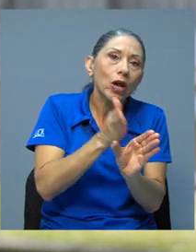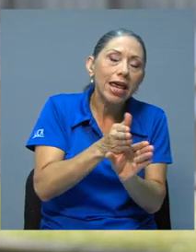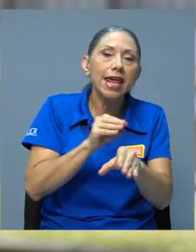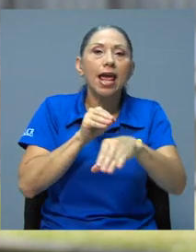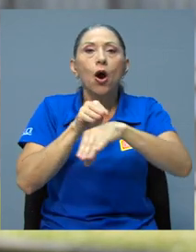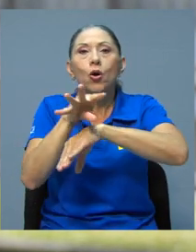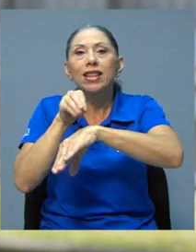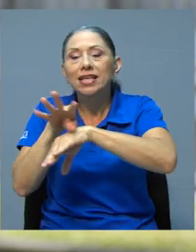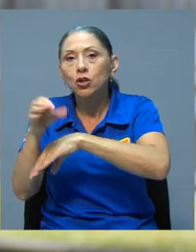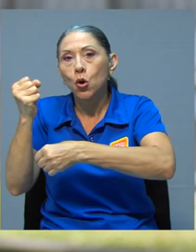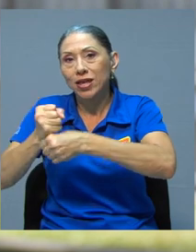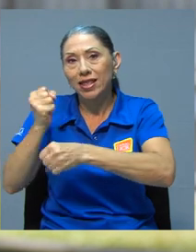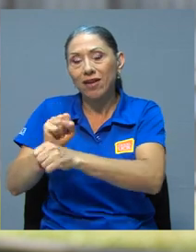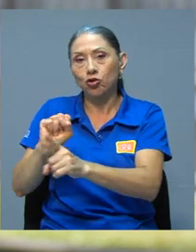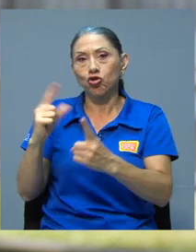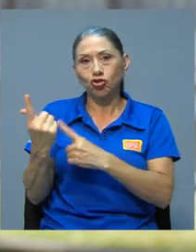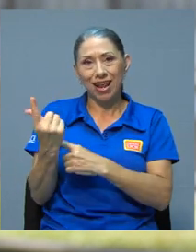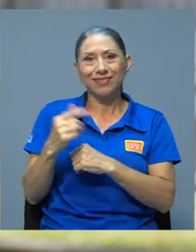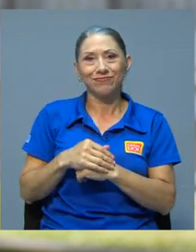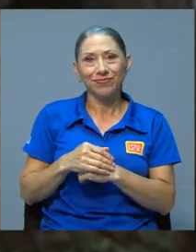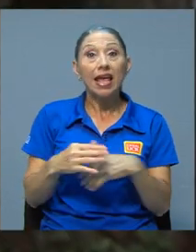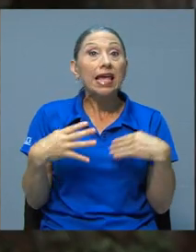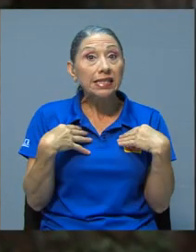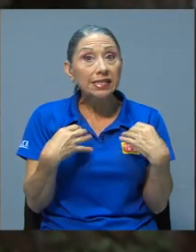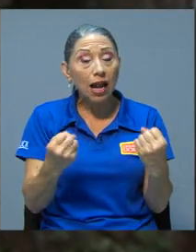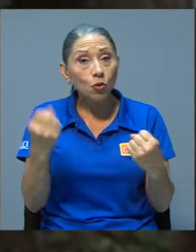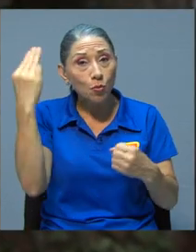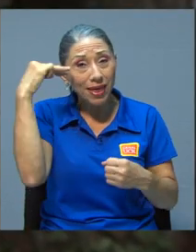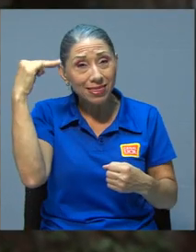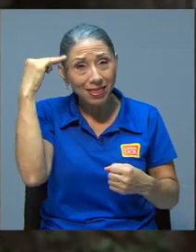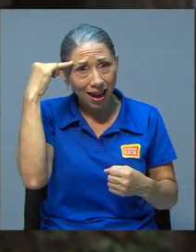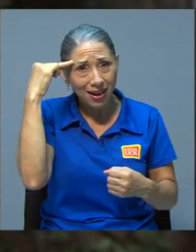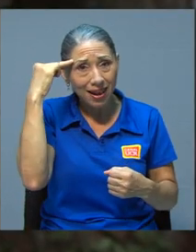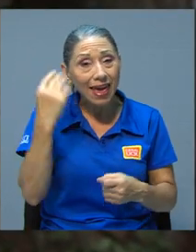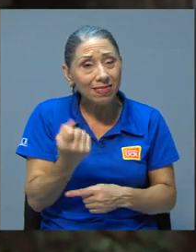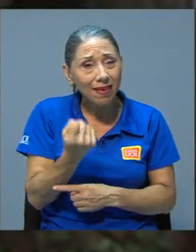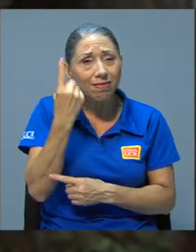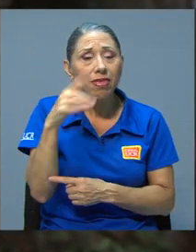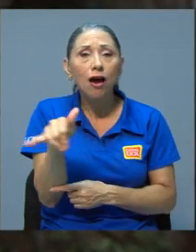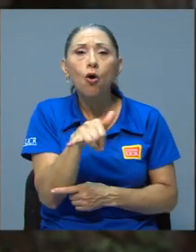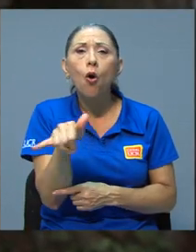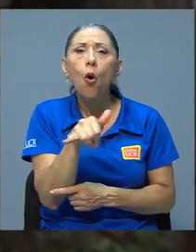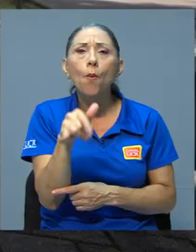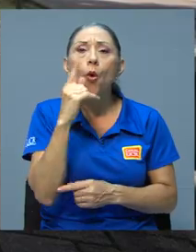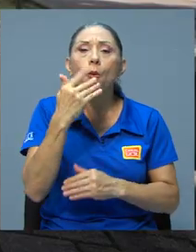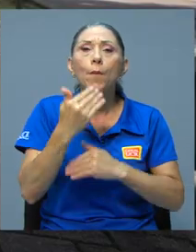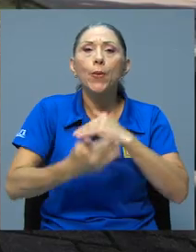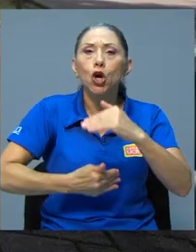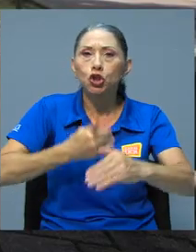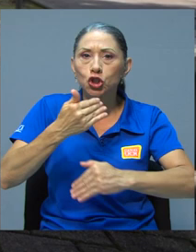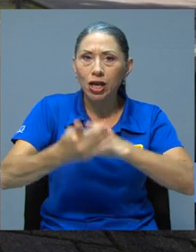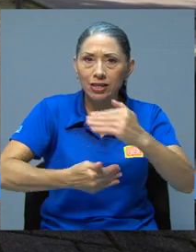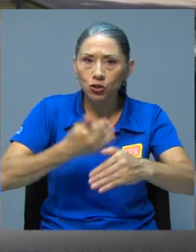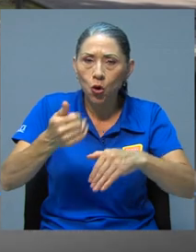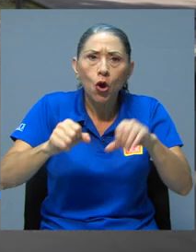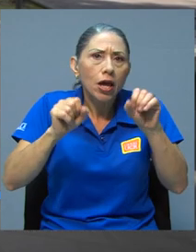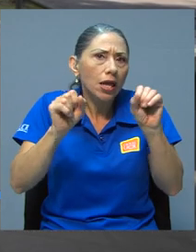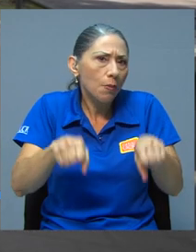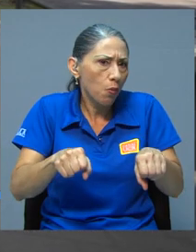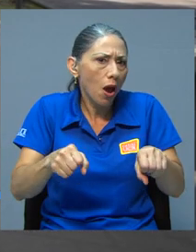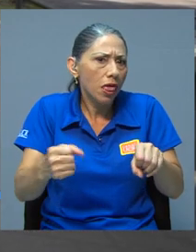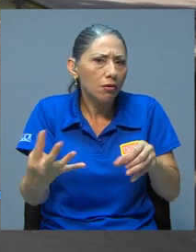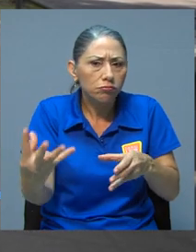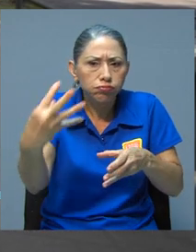psicología, la orientación y el trabajo social. Y la salud mental, concebida precisamente como un proceso que puede